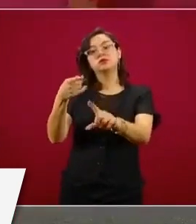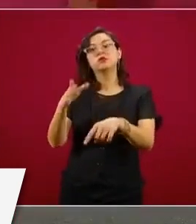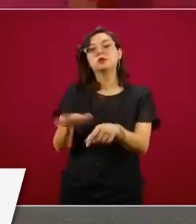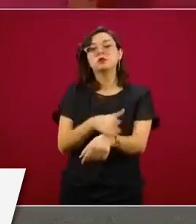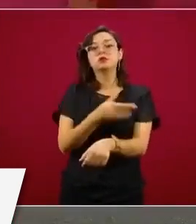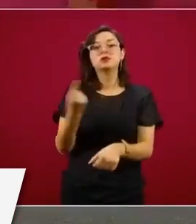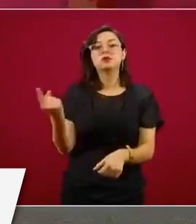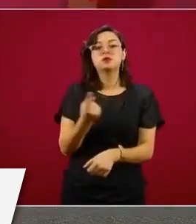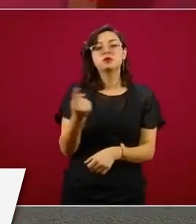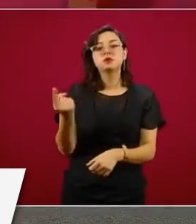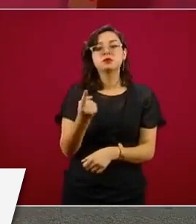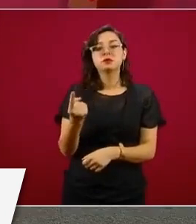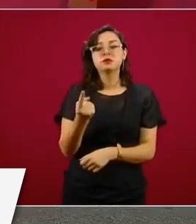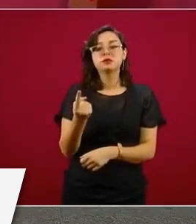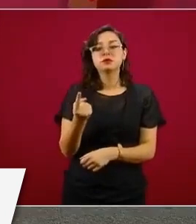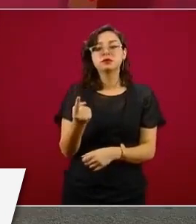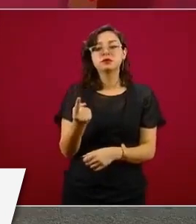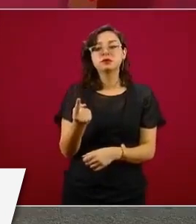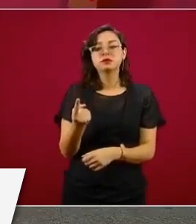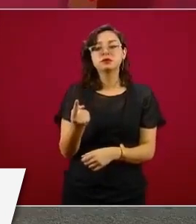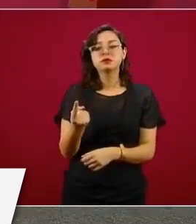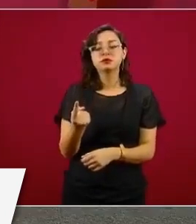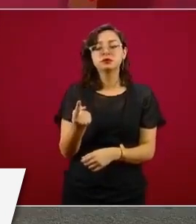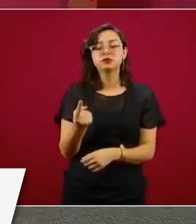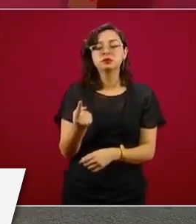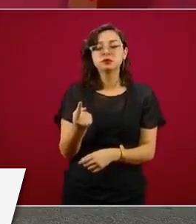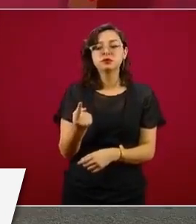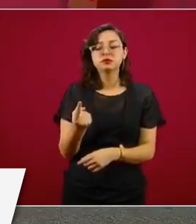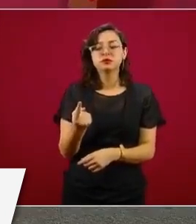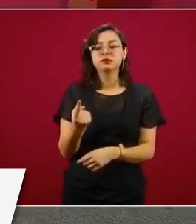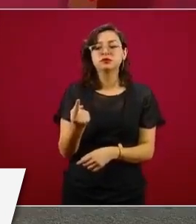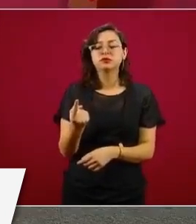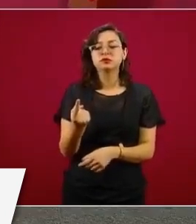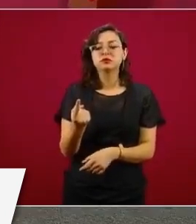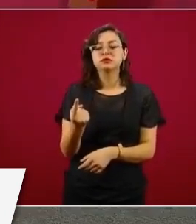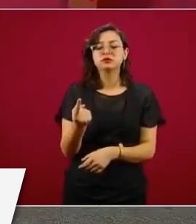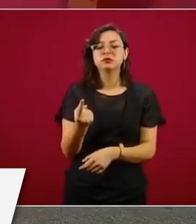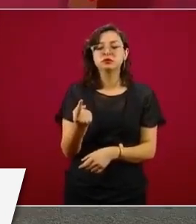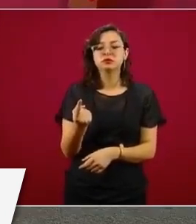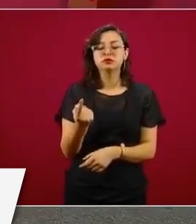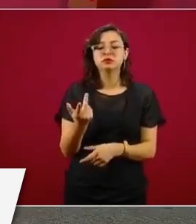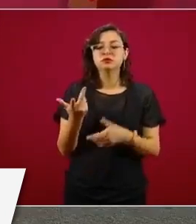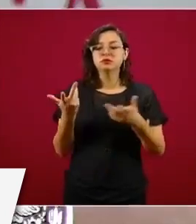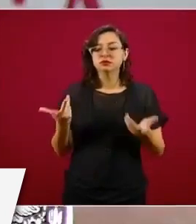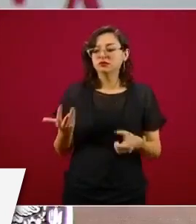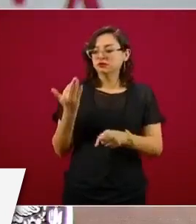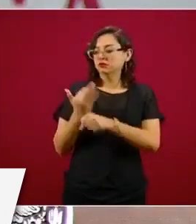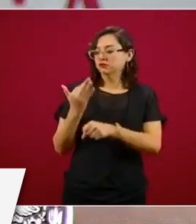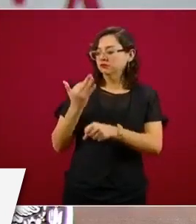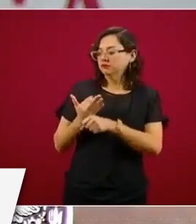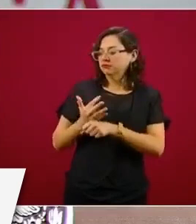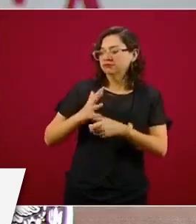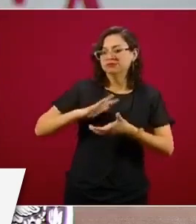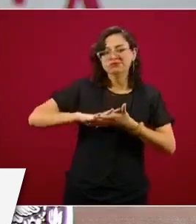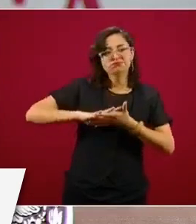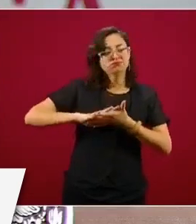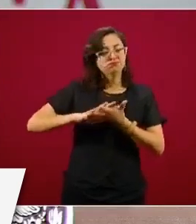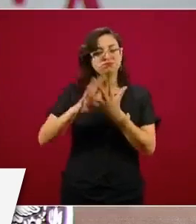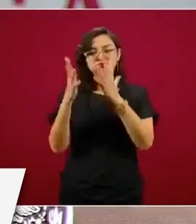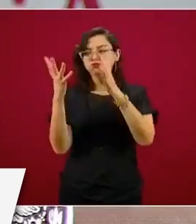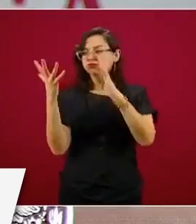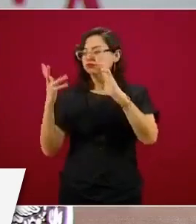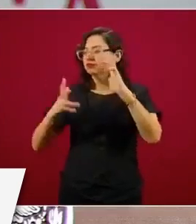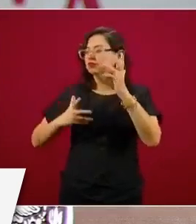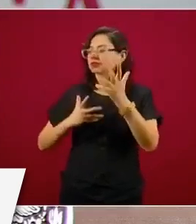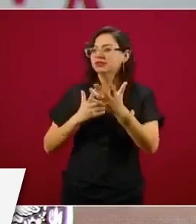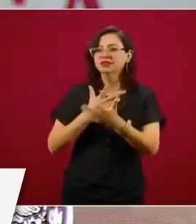la crisis produjo desajustes también en el